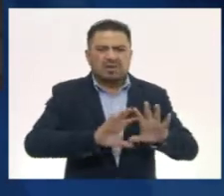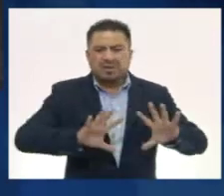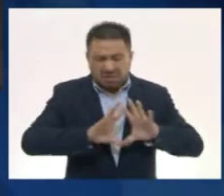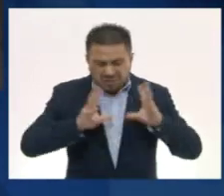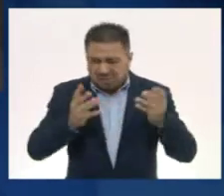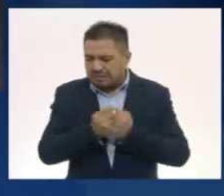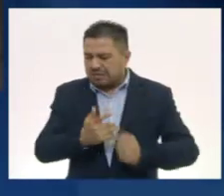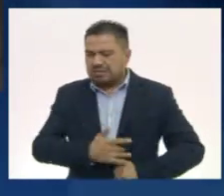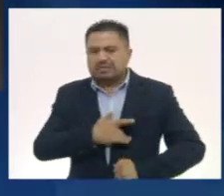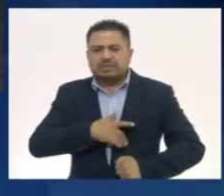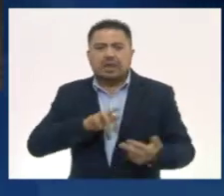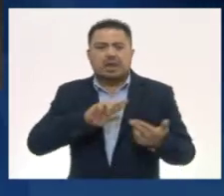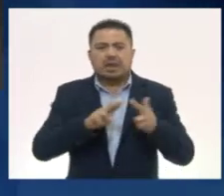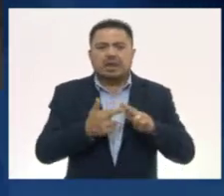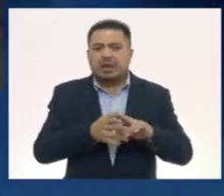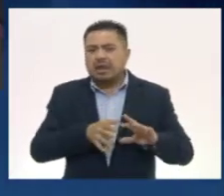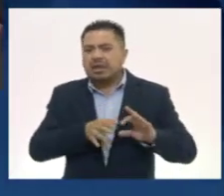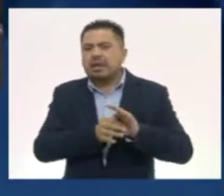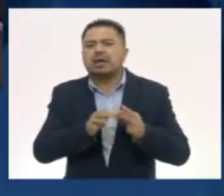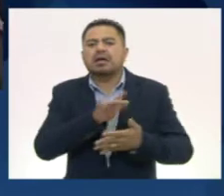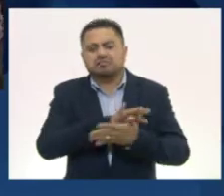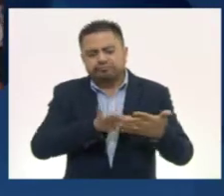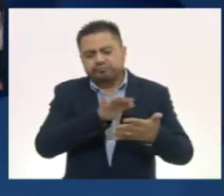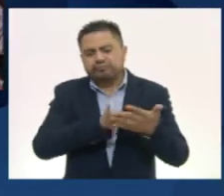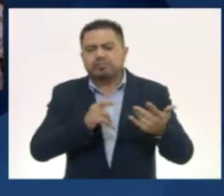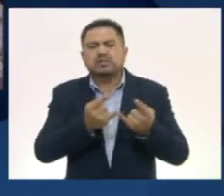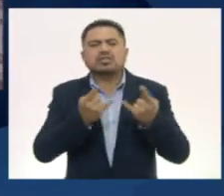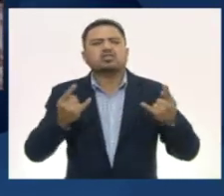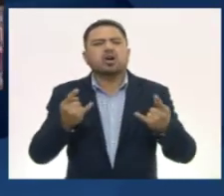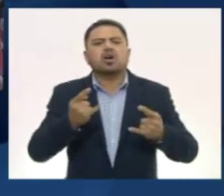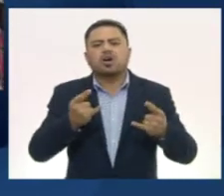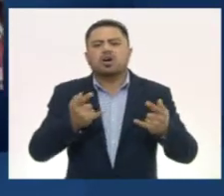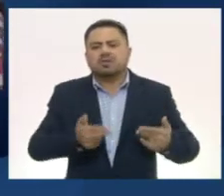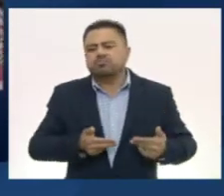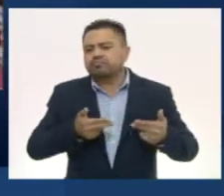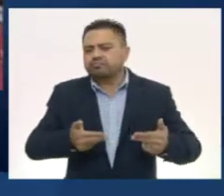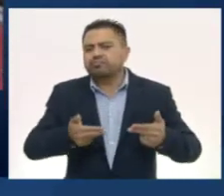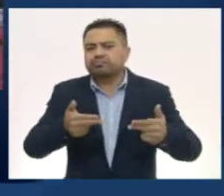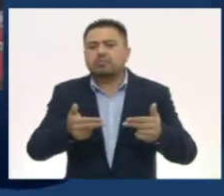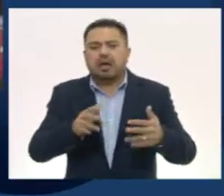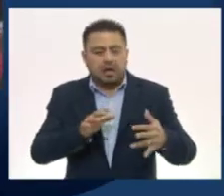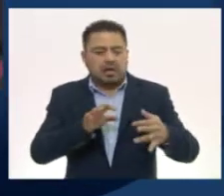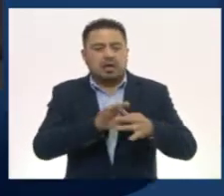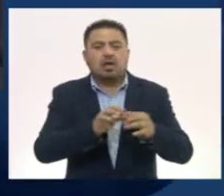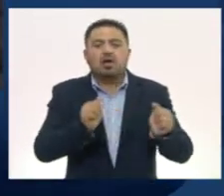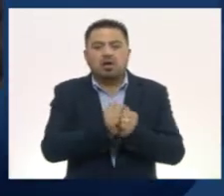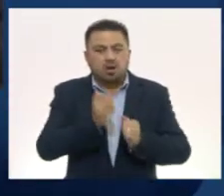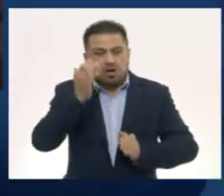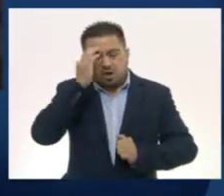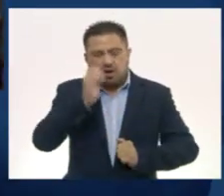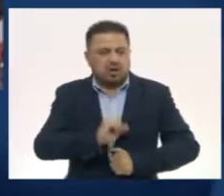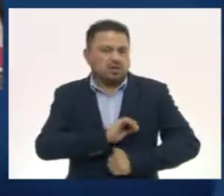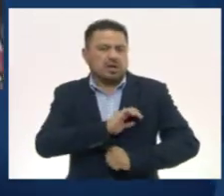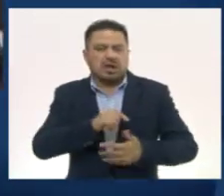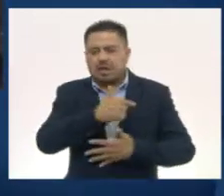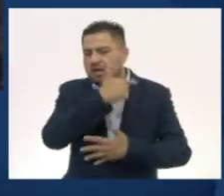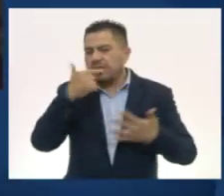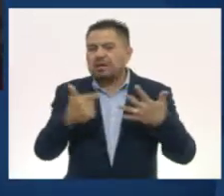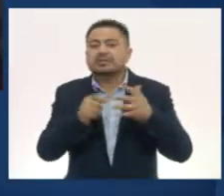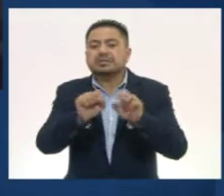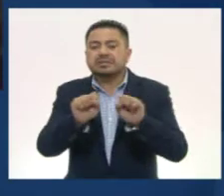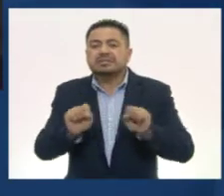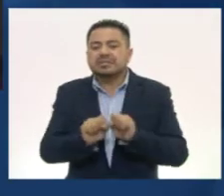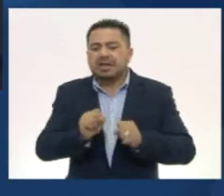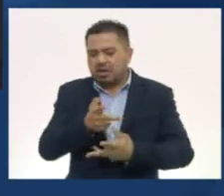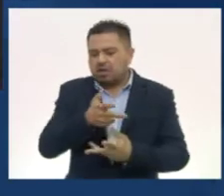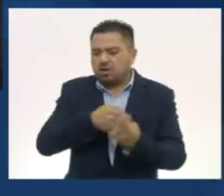sobre sus creencias religiosas, sus rituales, historia y genealogía, alianzas, conocimientos geográficos y sistemas